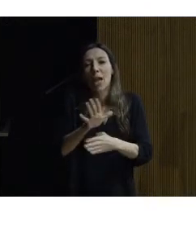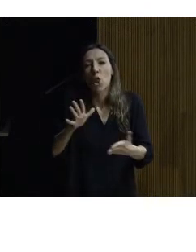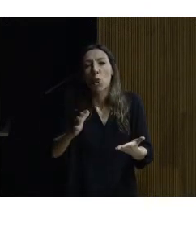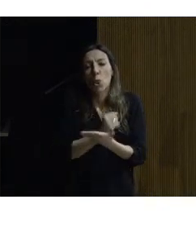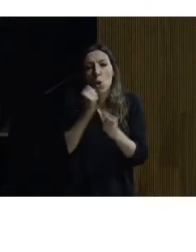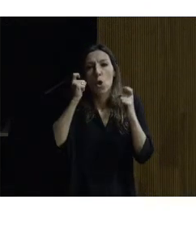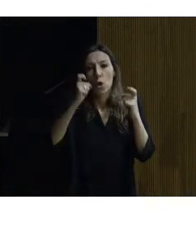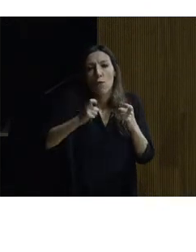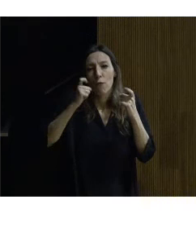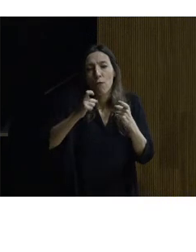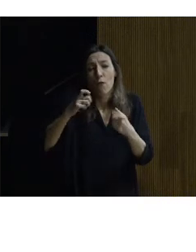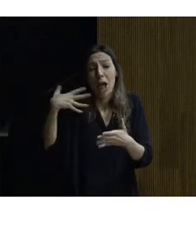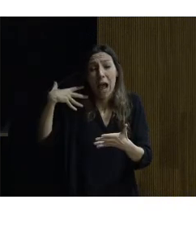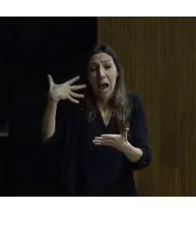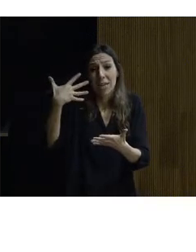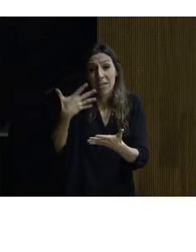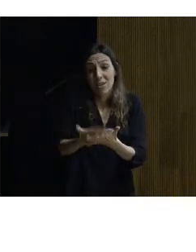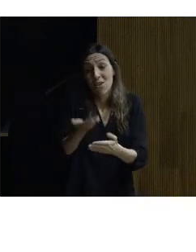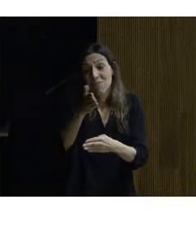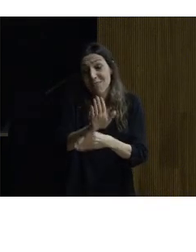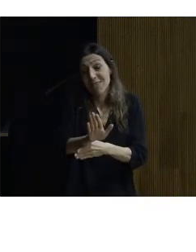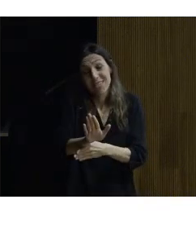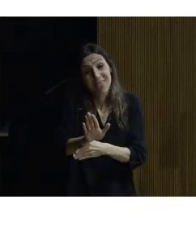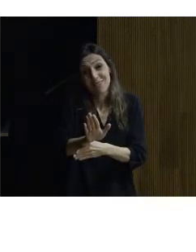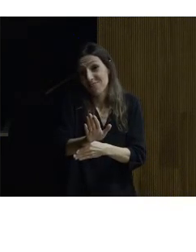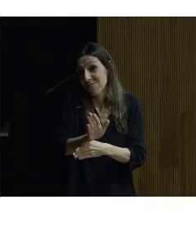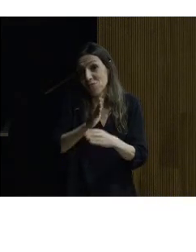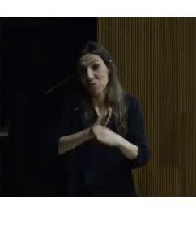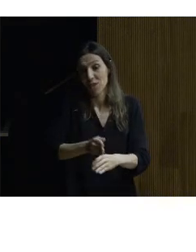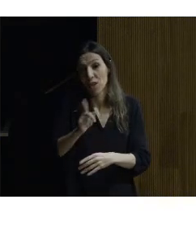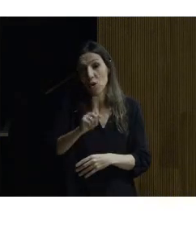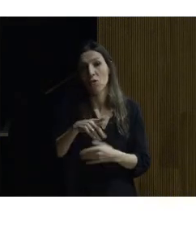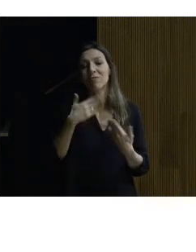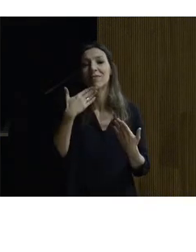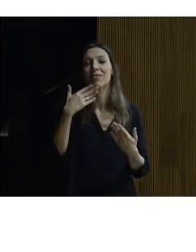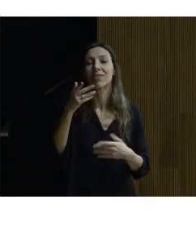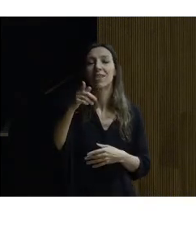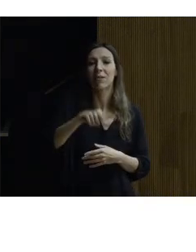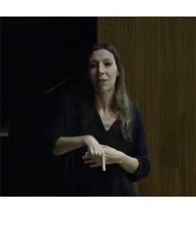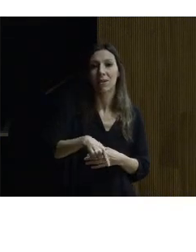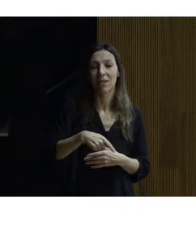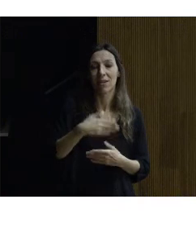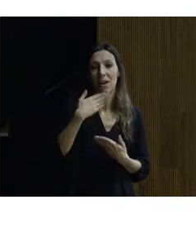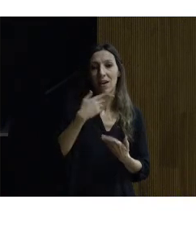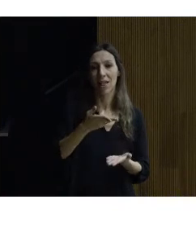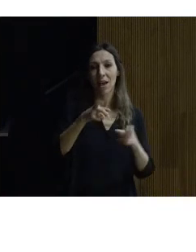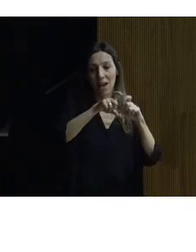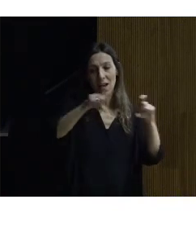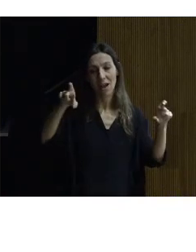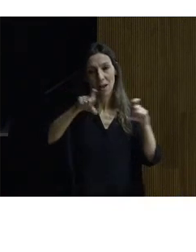tiempo agradecer por supuesto a las entidades organizadoras